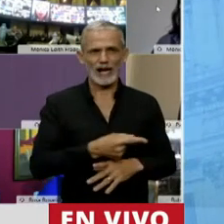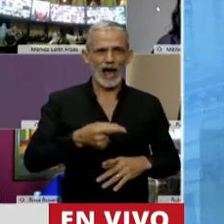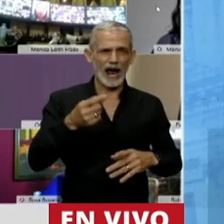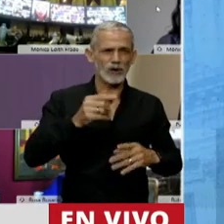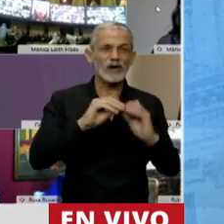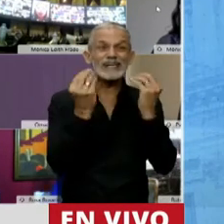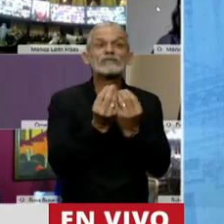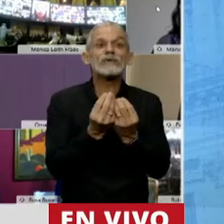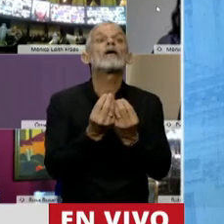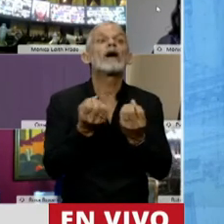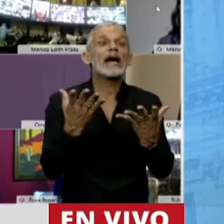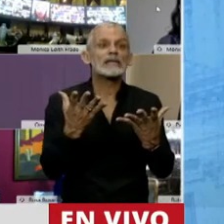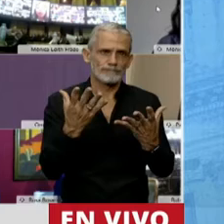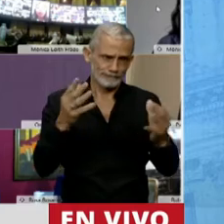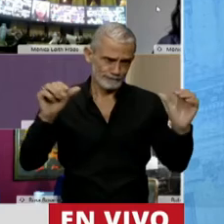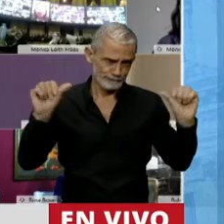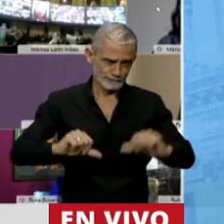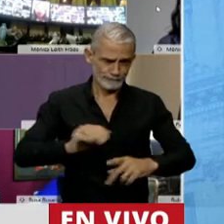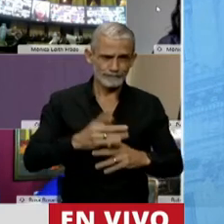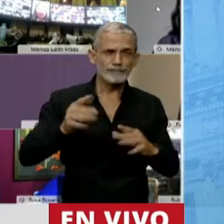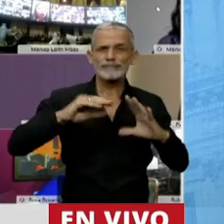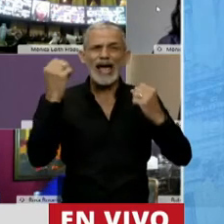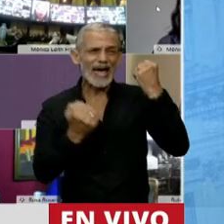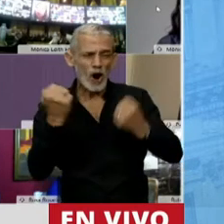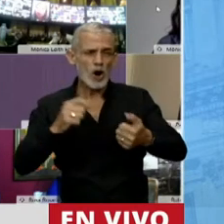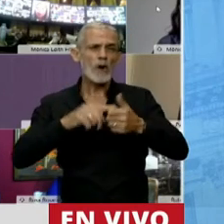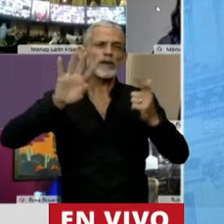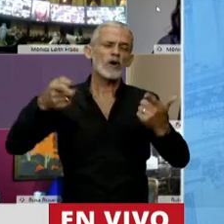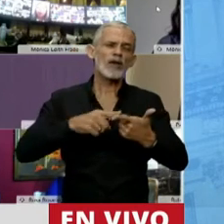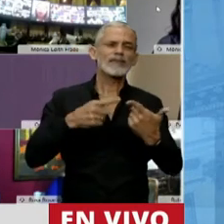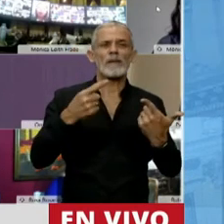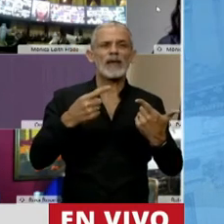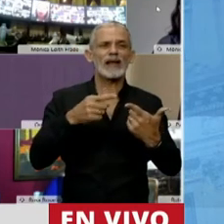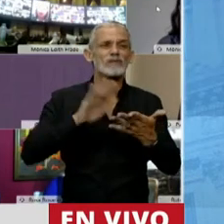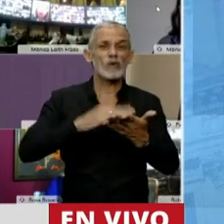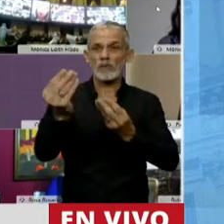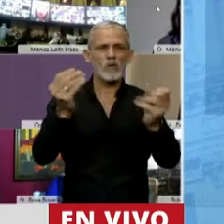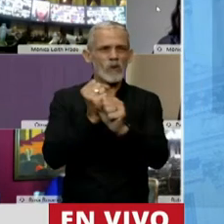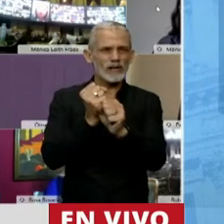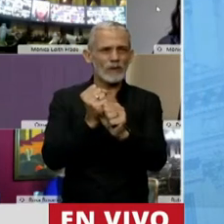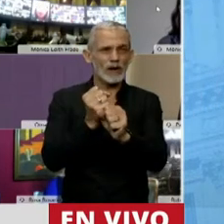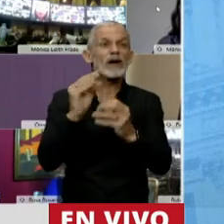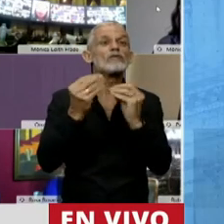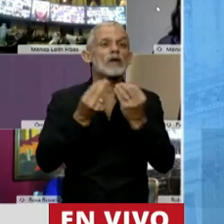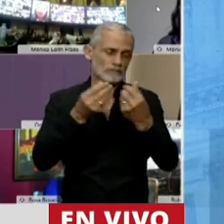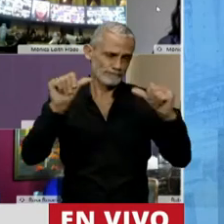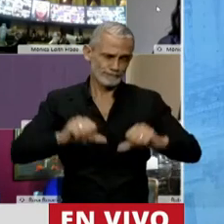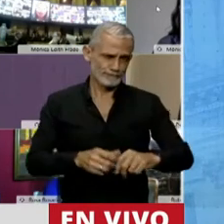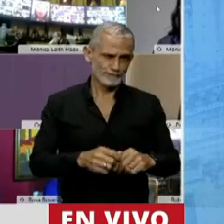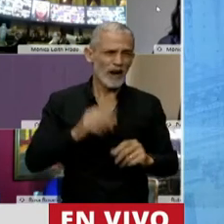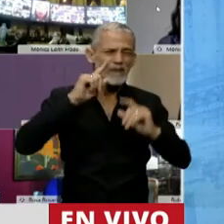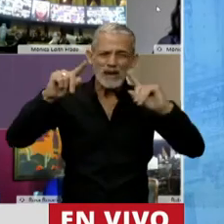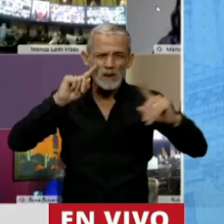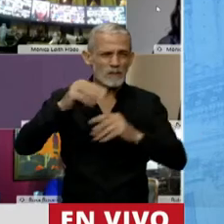malos resultados que tenemos tanto a nivel económico como a nivel laboral. Y que hoy miles de familias